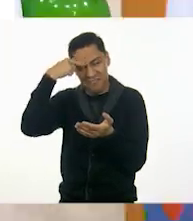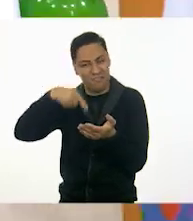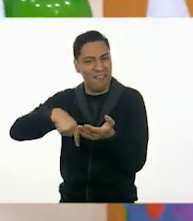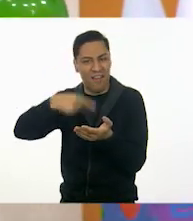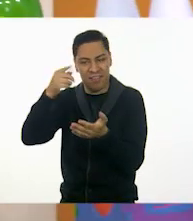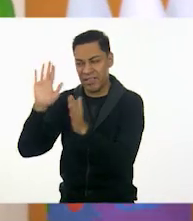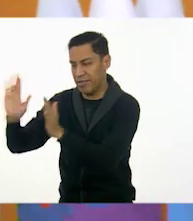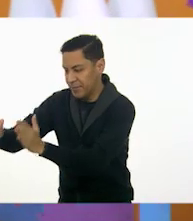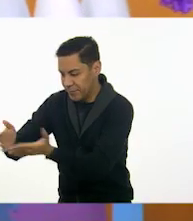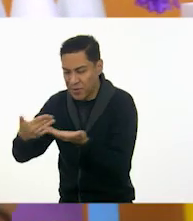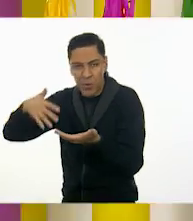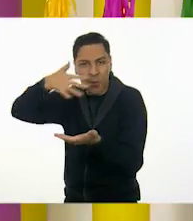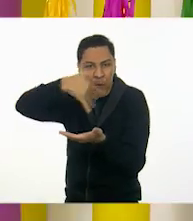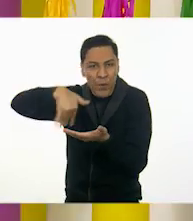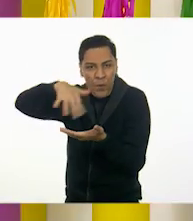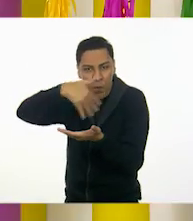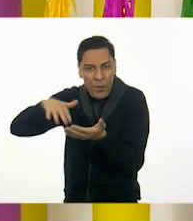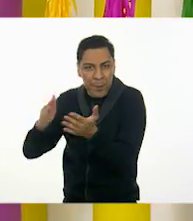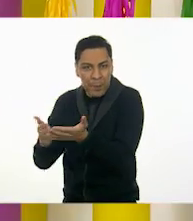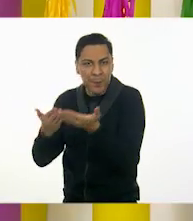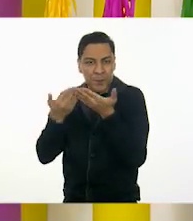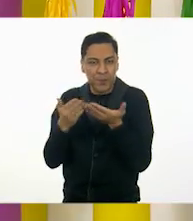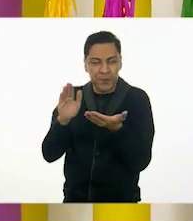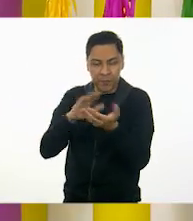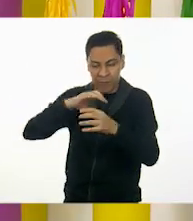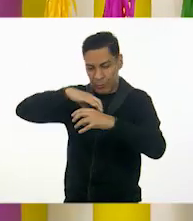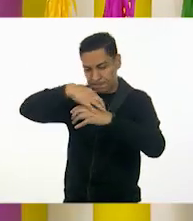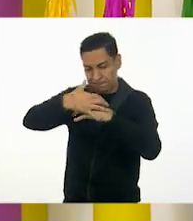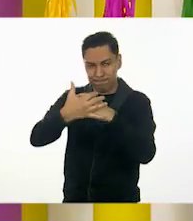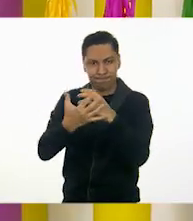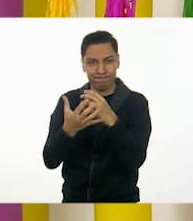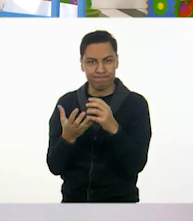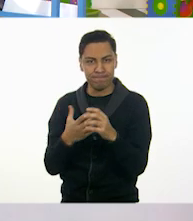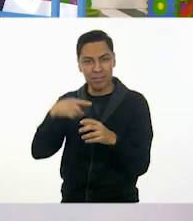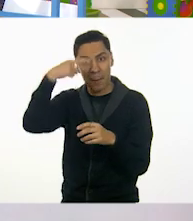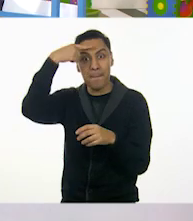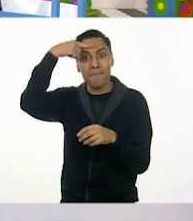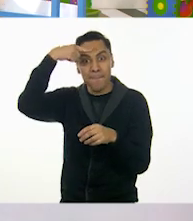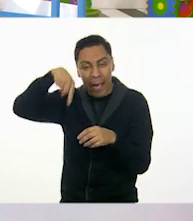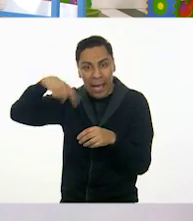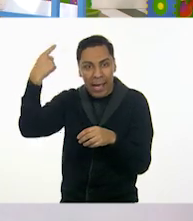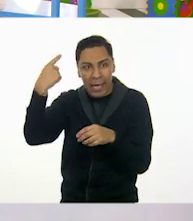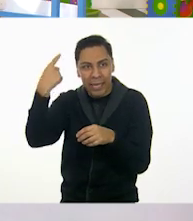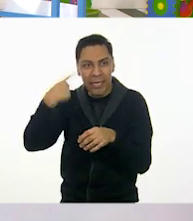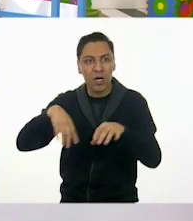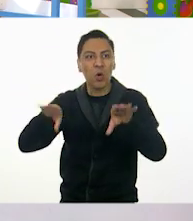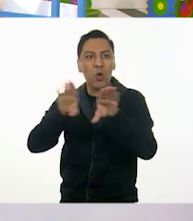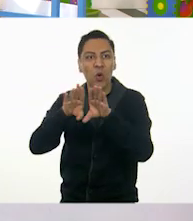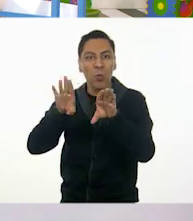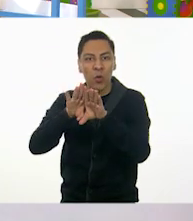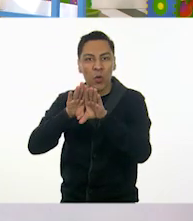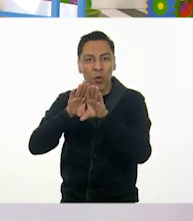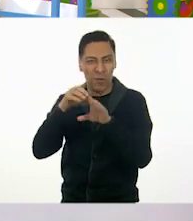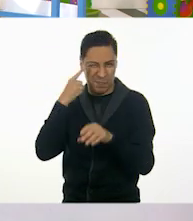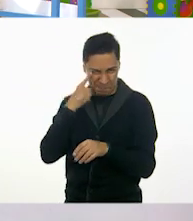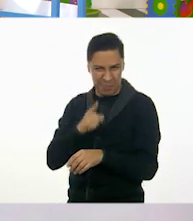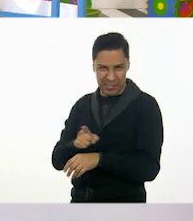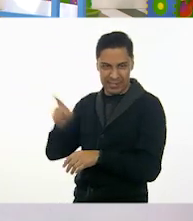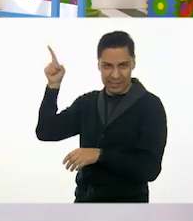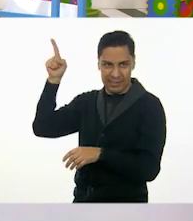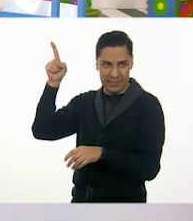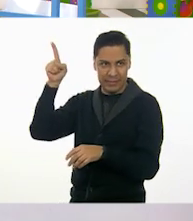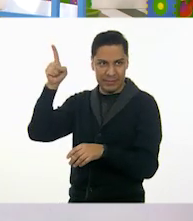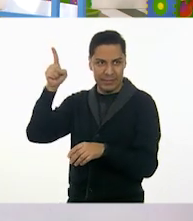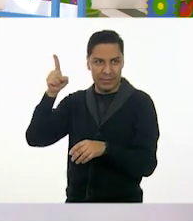todos en casa podemos tener el periódico. Exacto. Pero para que sea más fácil, mira lo que vamos a hacer. Lo